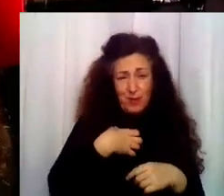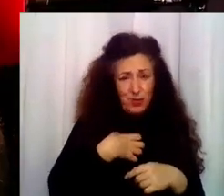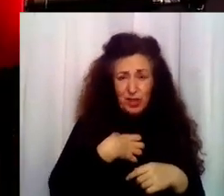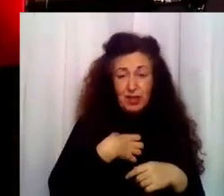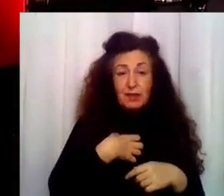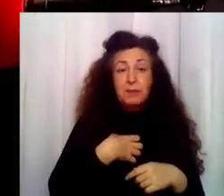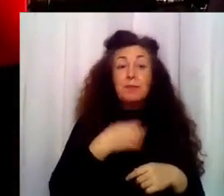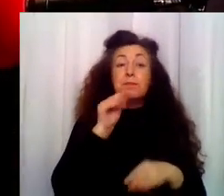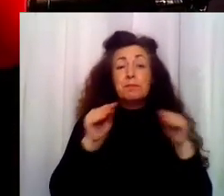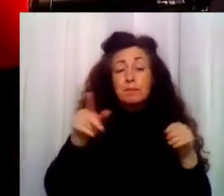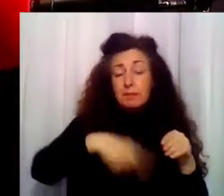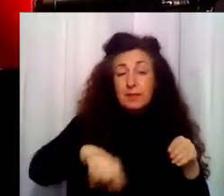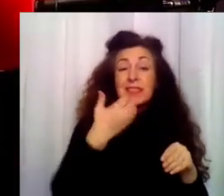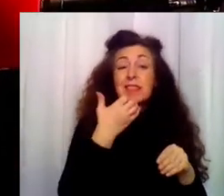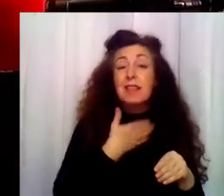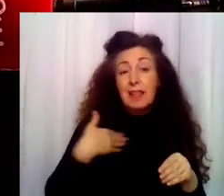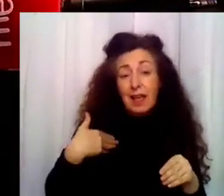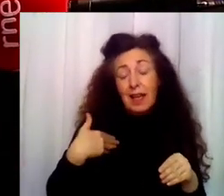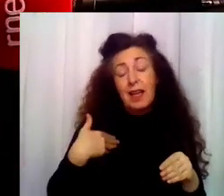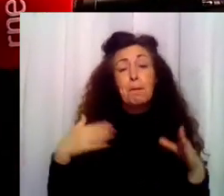habrá una misa esta tarde en su memoria.